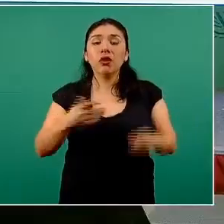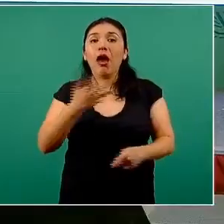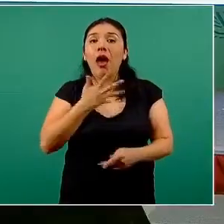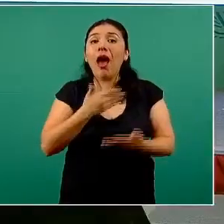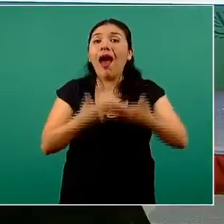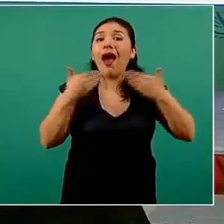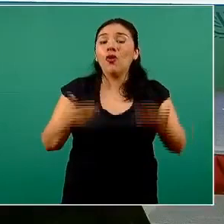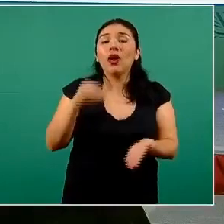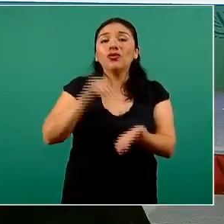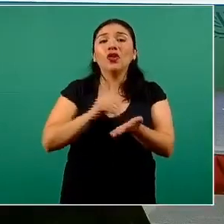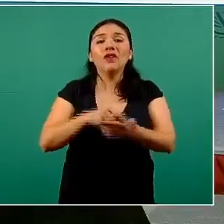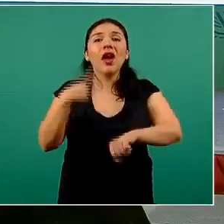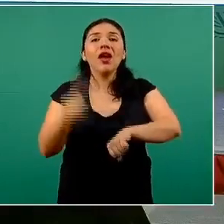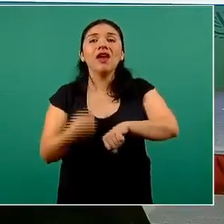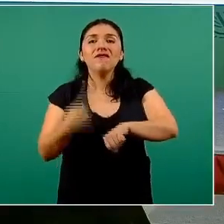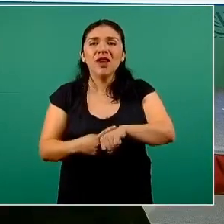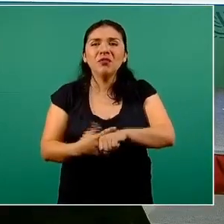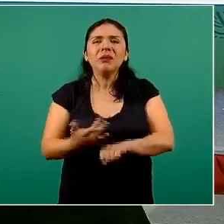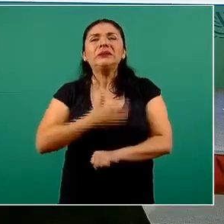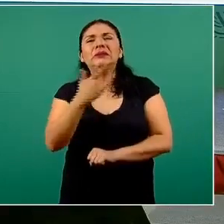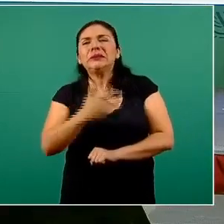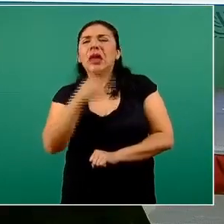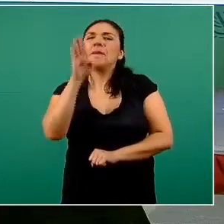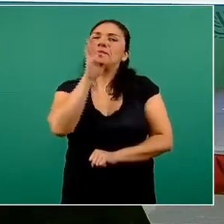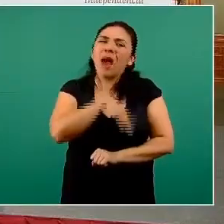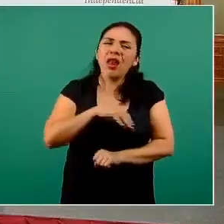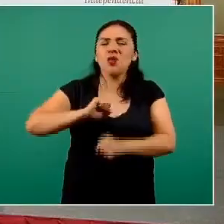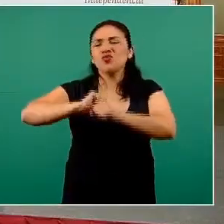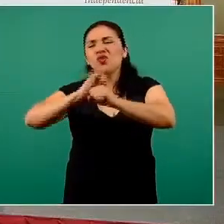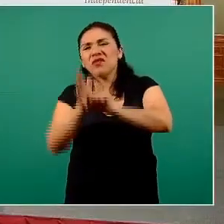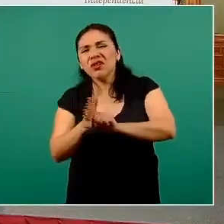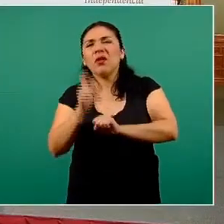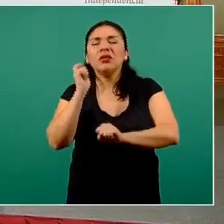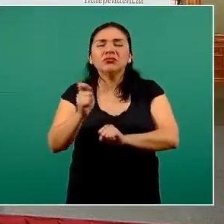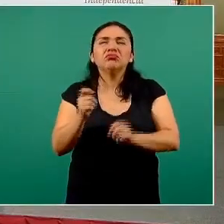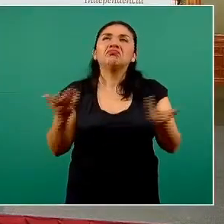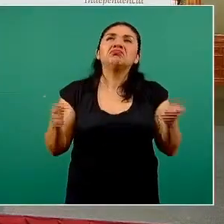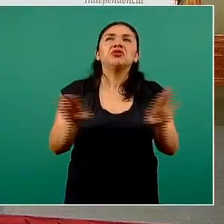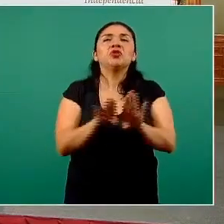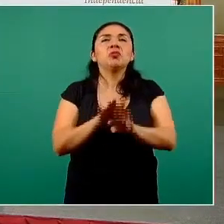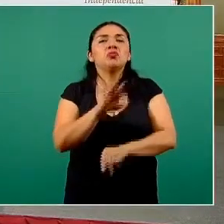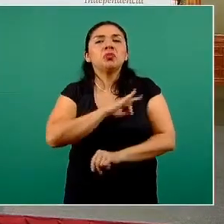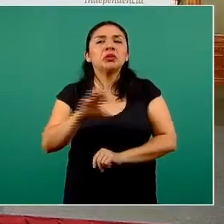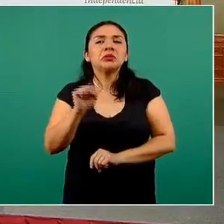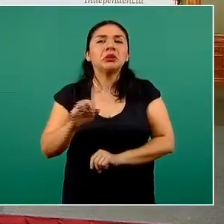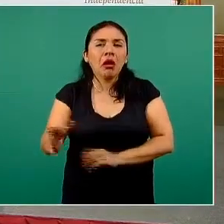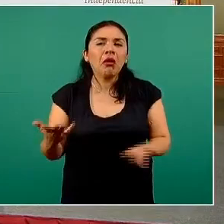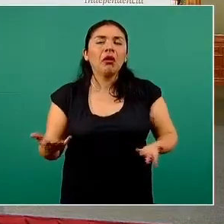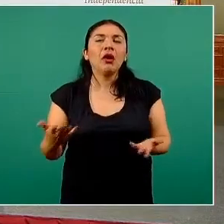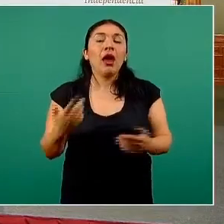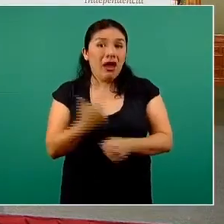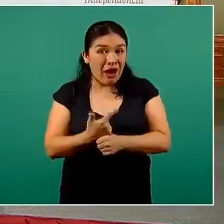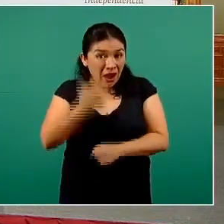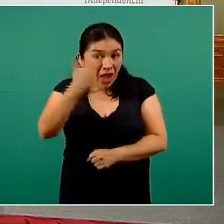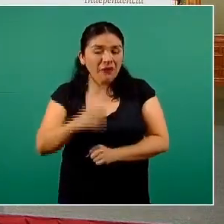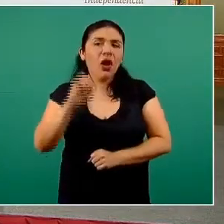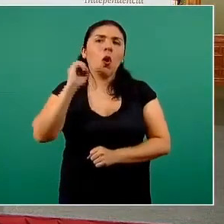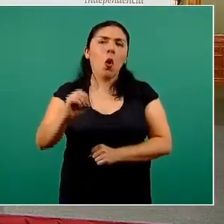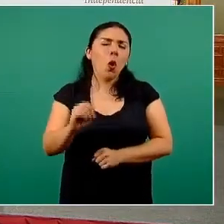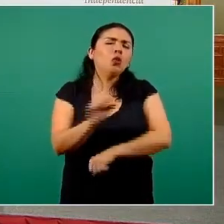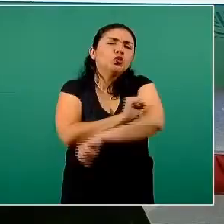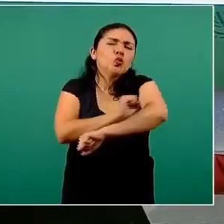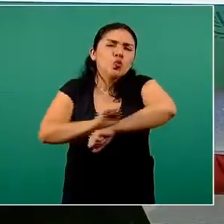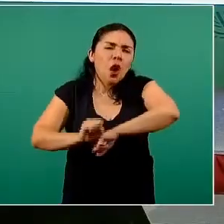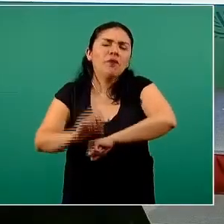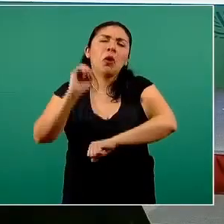actualmente tienen un cuadro de COVID activo, ya sea un cuadro grave o un cuadro